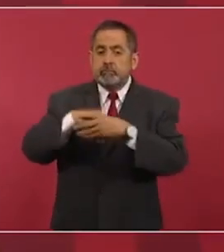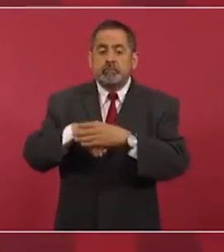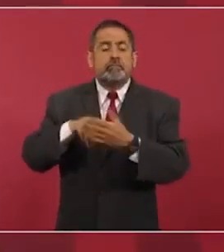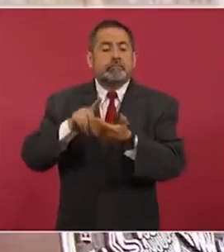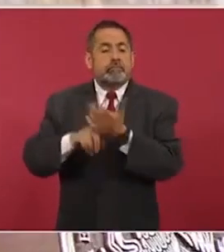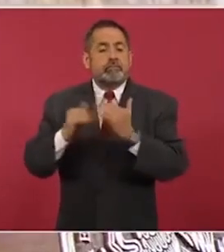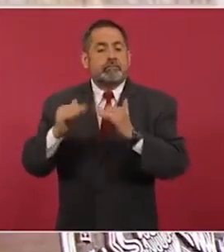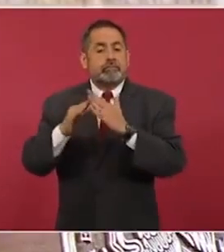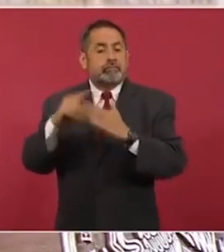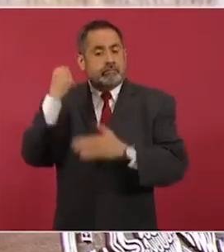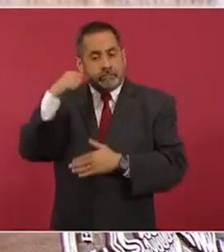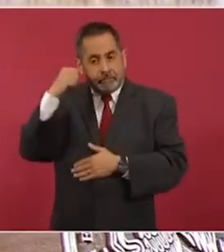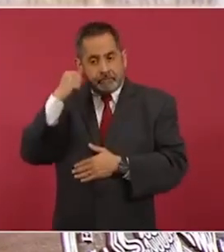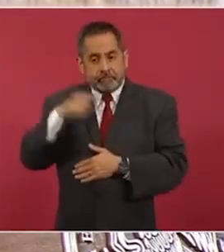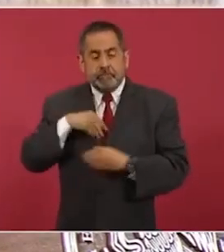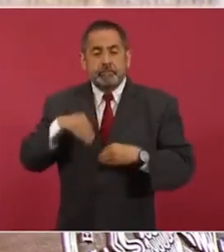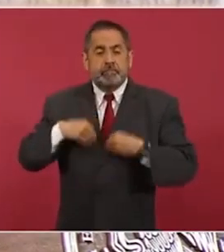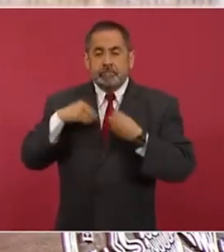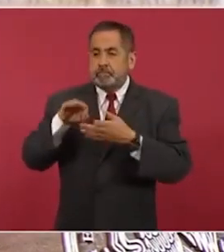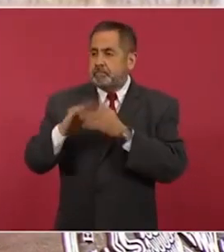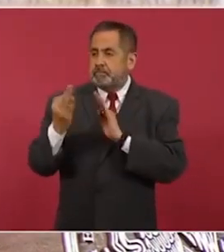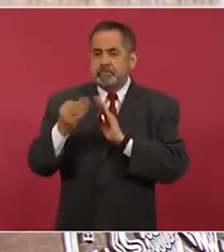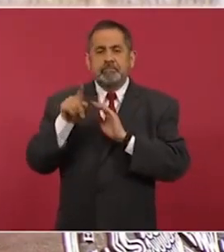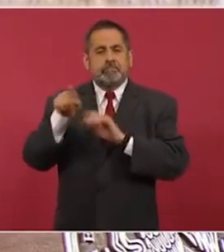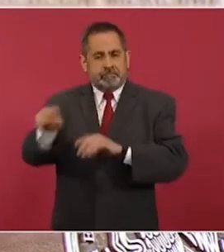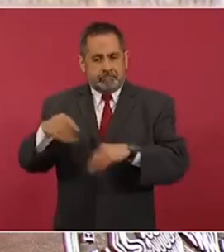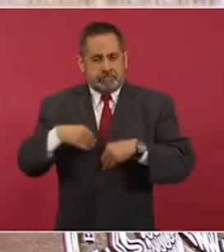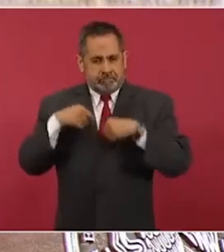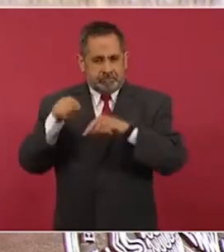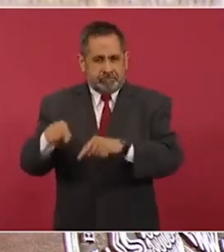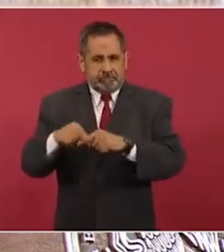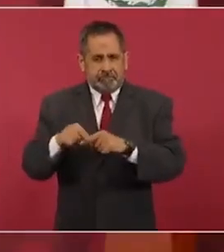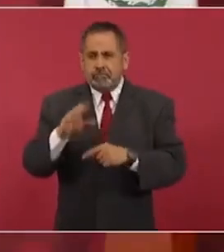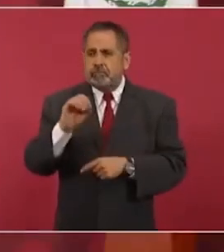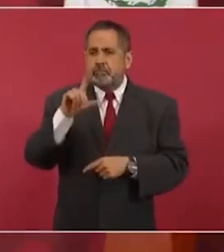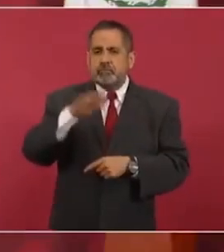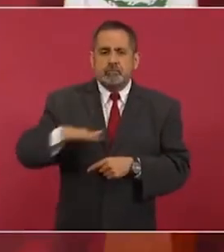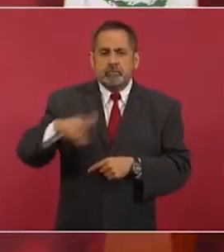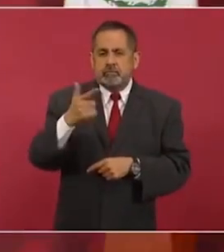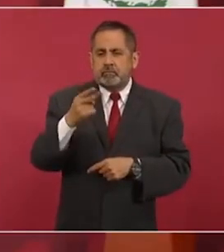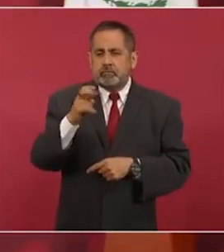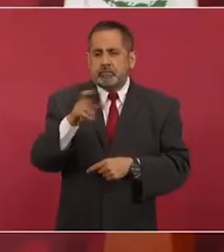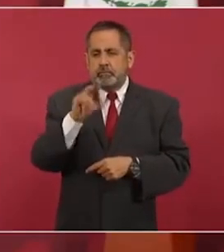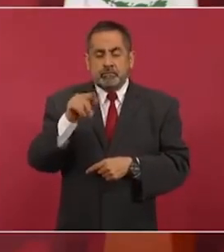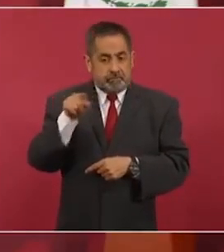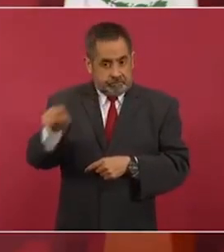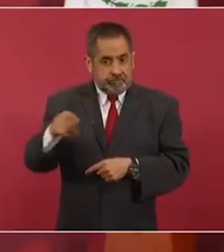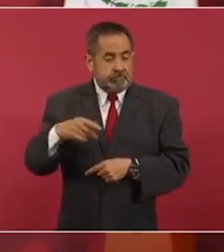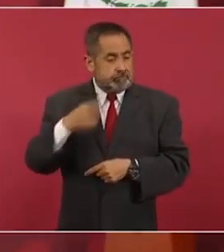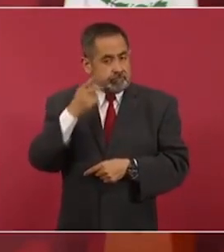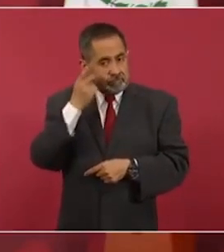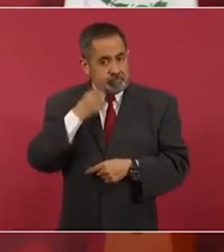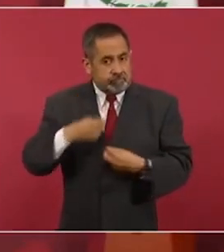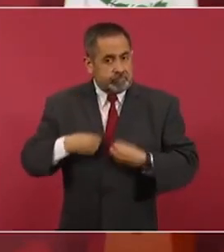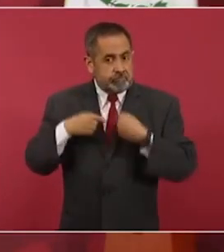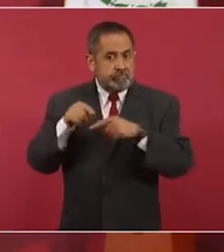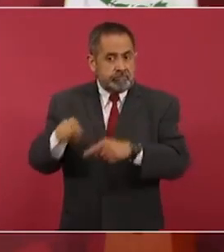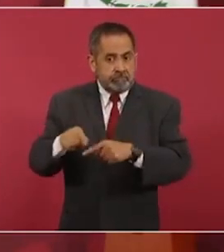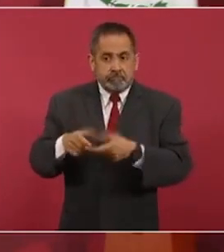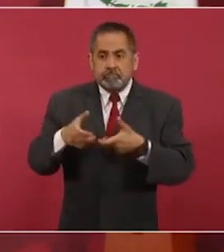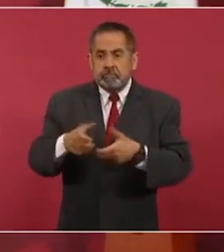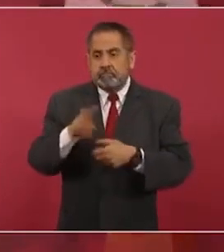tabasqueño aquí cerca la colonia Guerrero la calle de Violeta